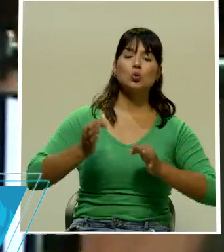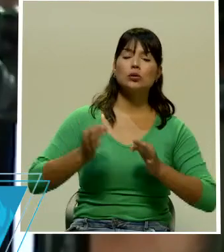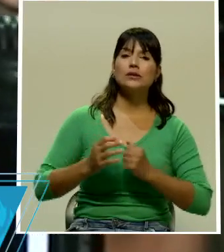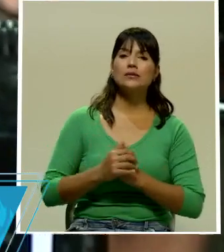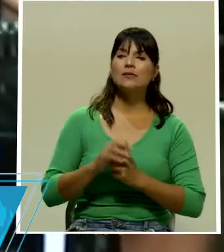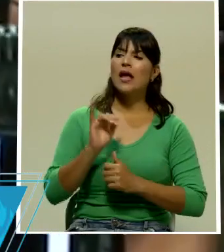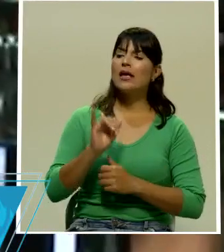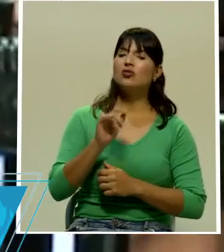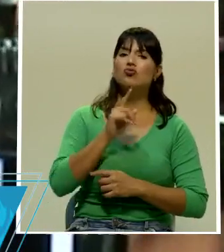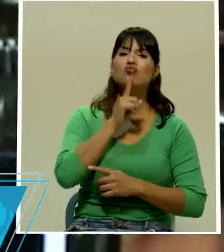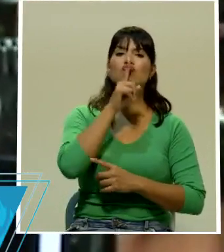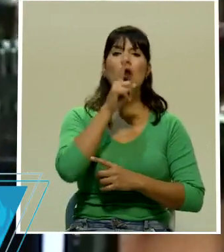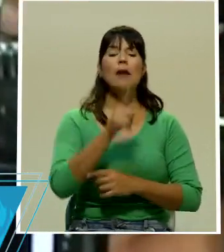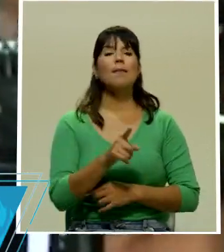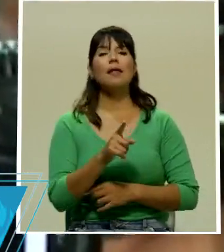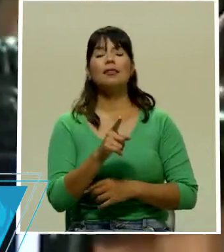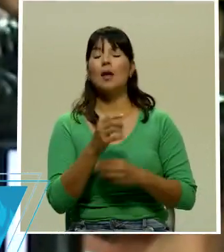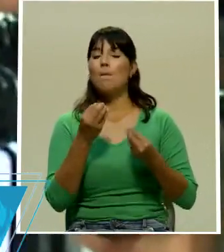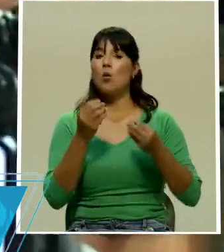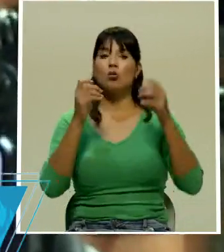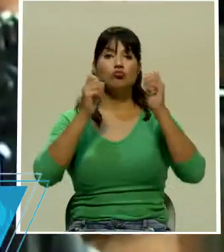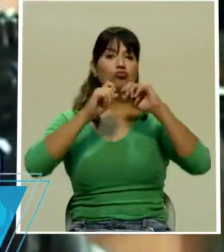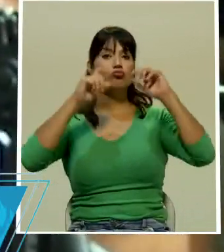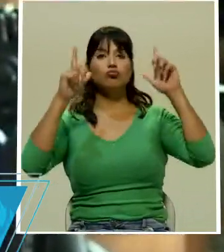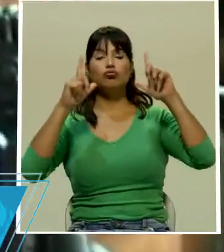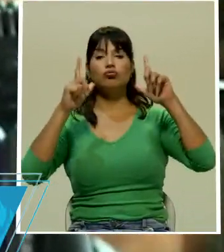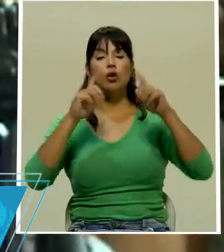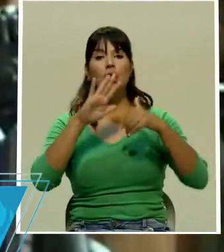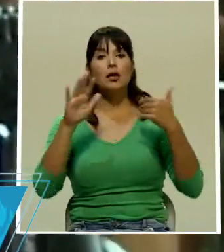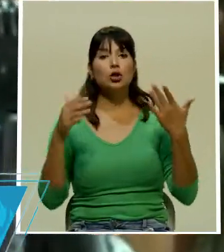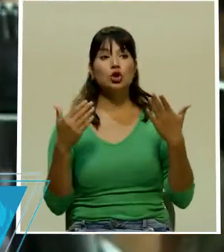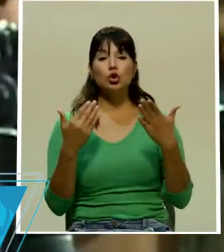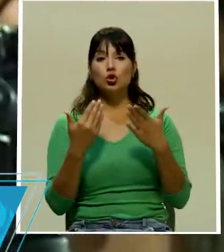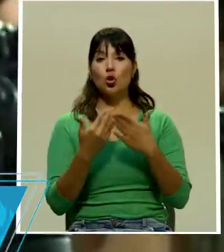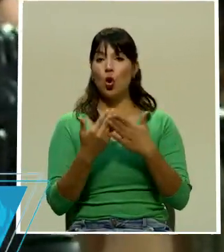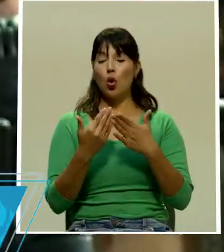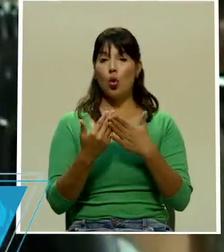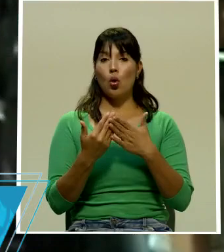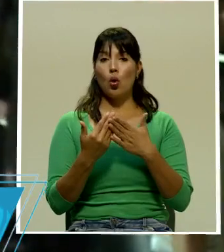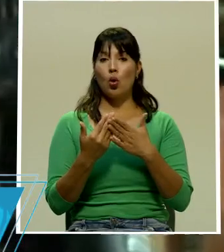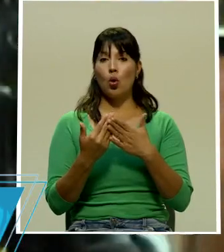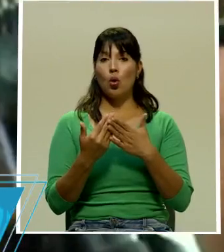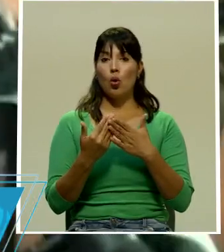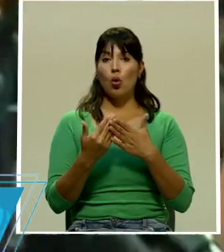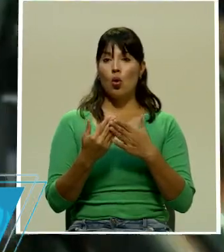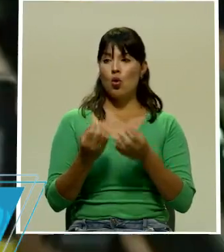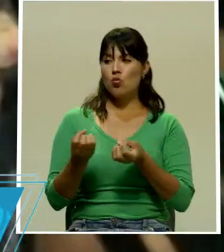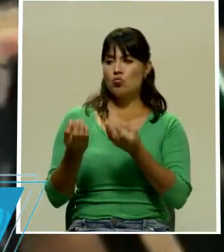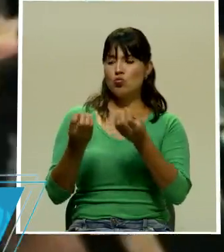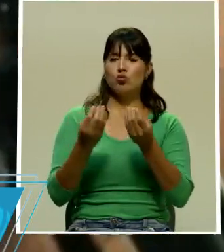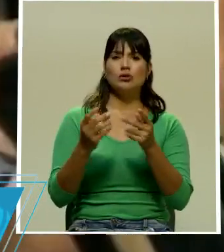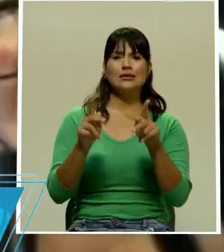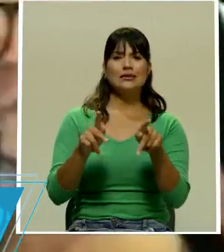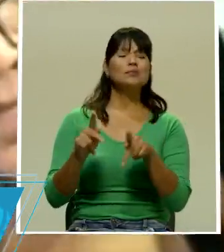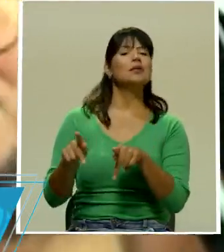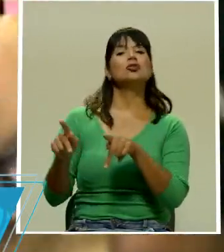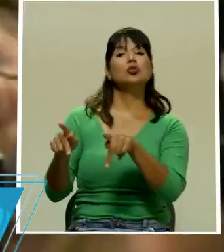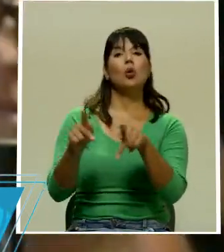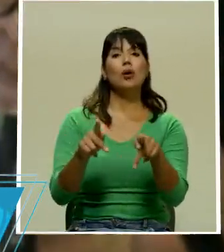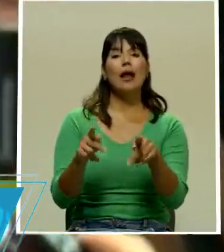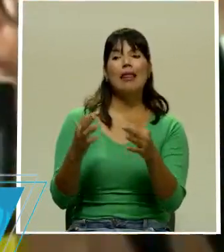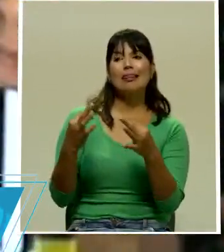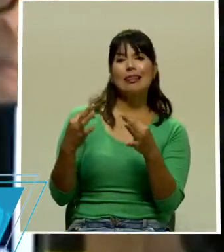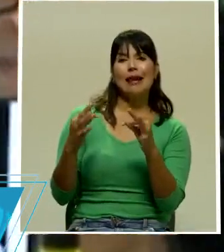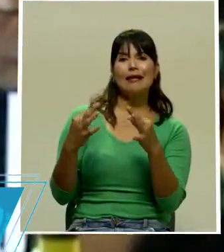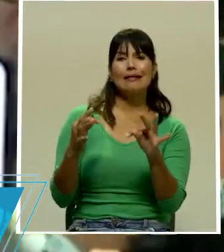realmente impresionante, porque todo un poco de gente encima tratando de